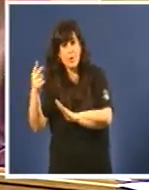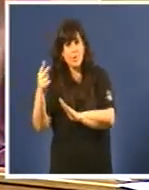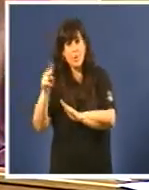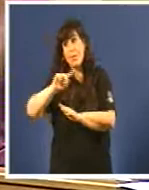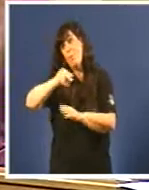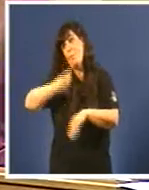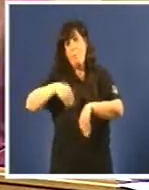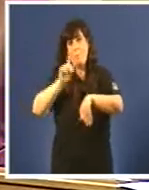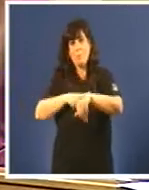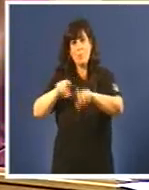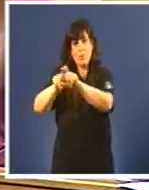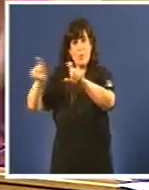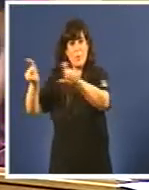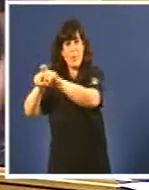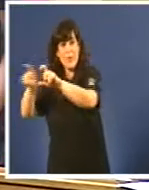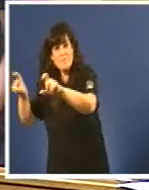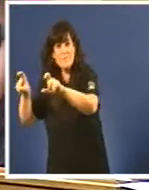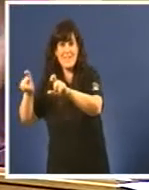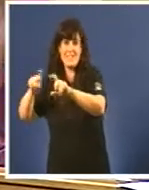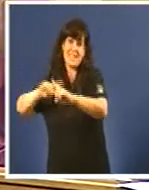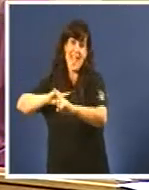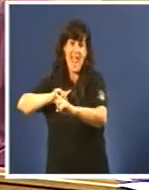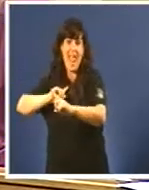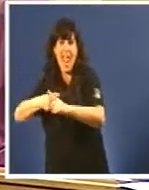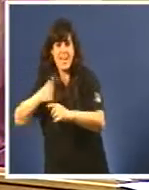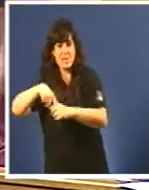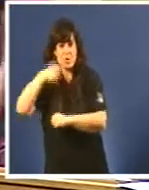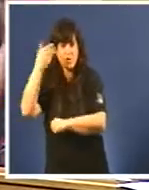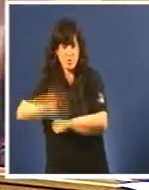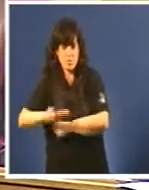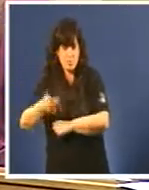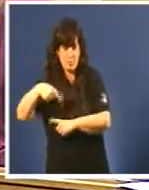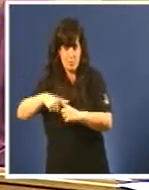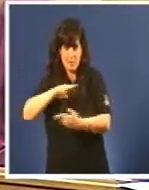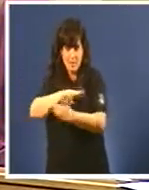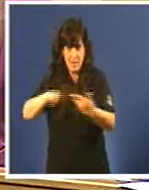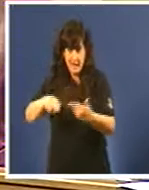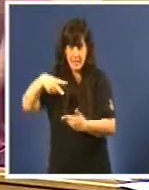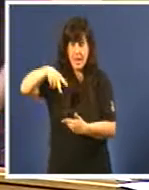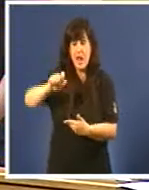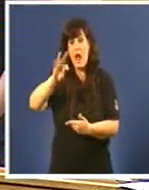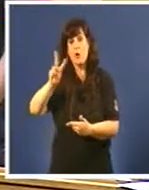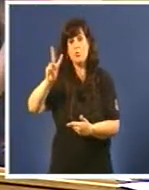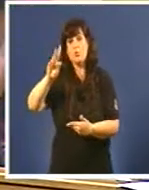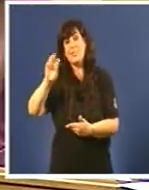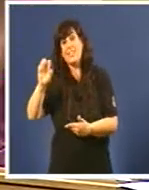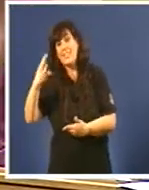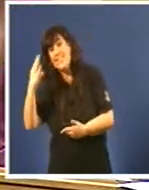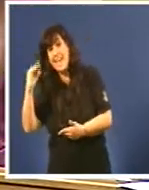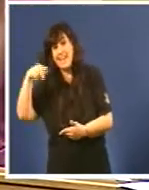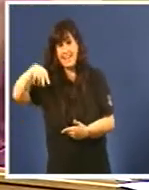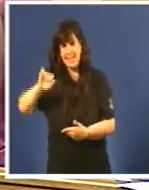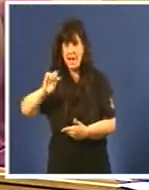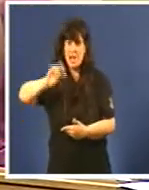negocio ás empresas de ex altos cargos da xunta de Galicia, na Tutecnia e na ER, e contratarle a dedo